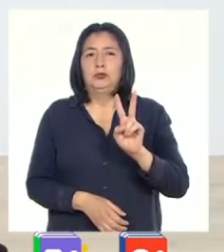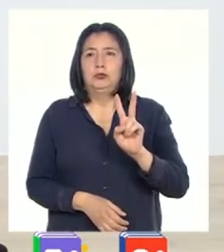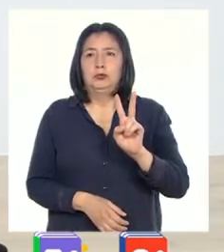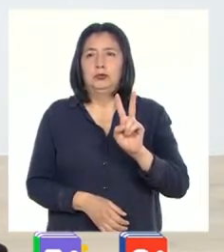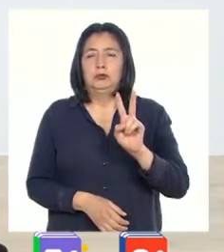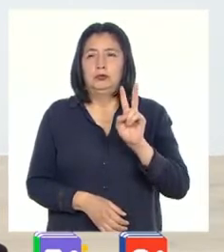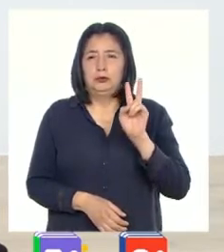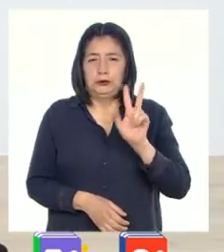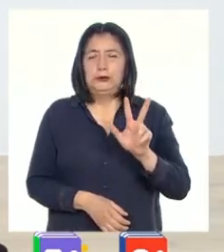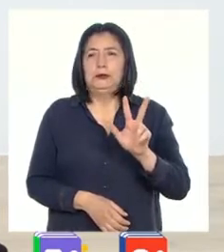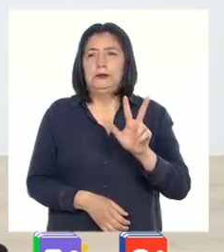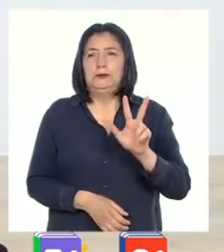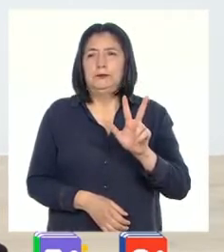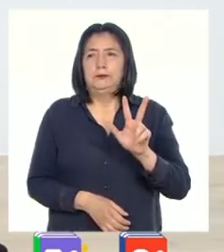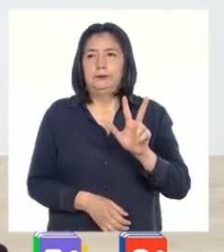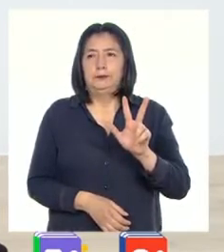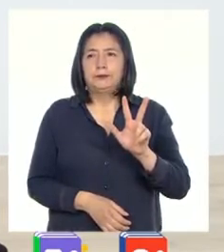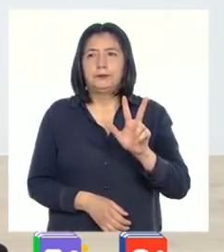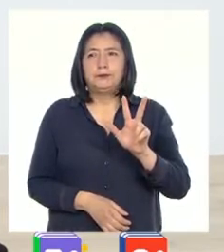Eso es.